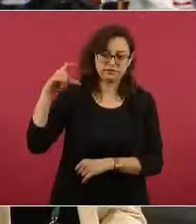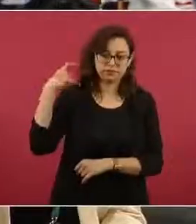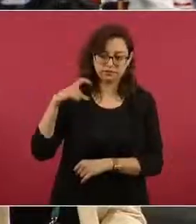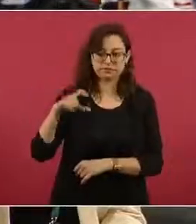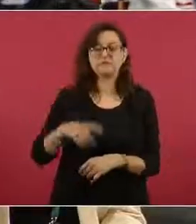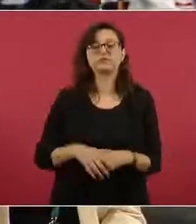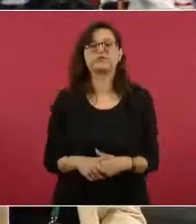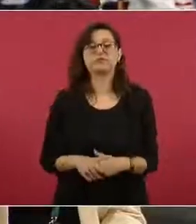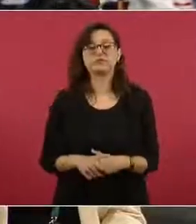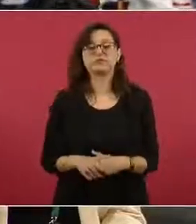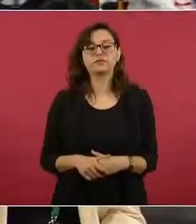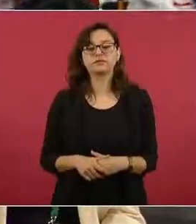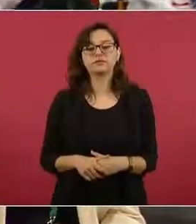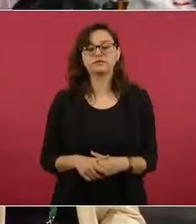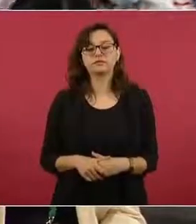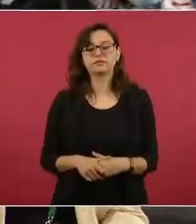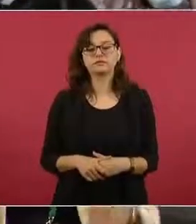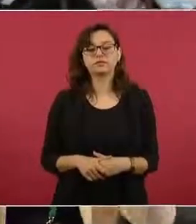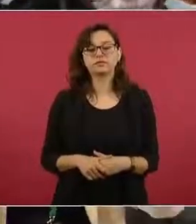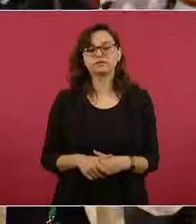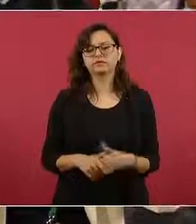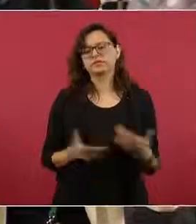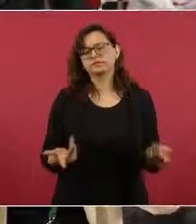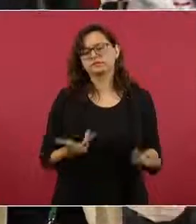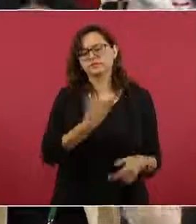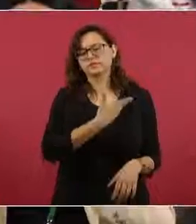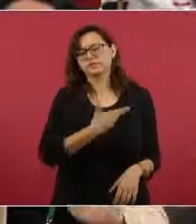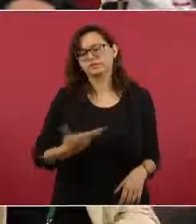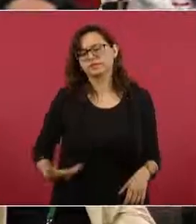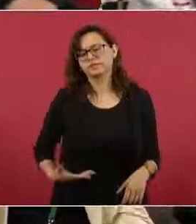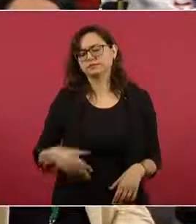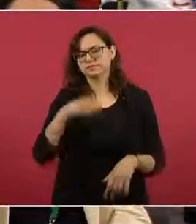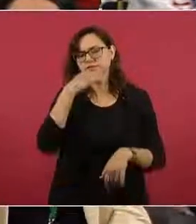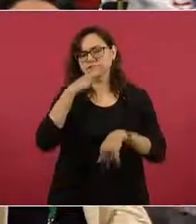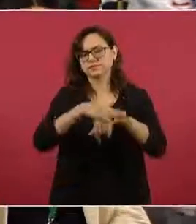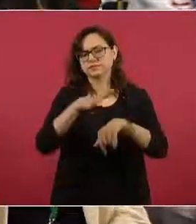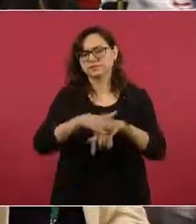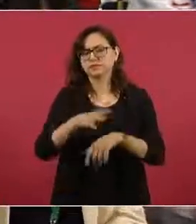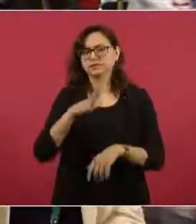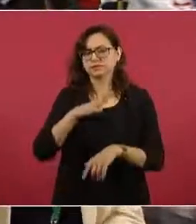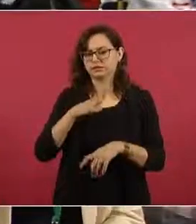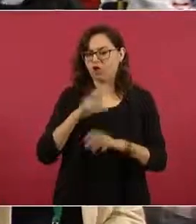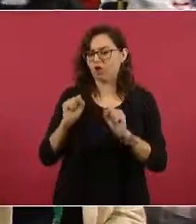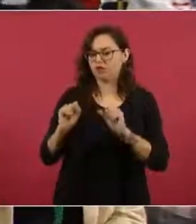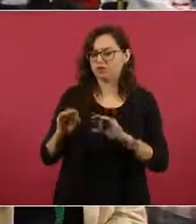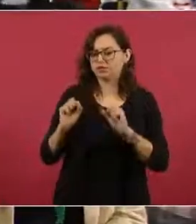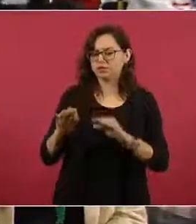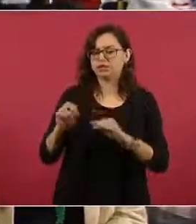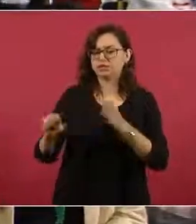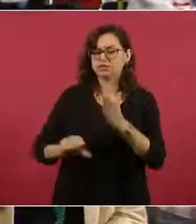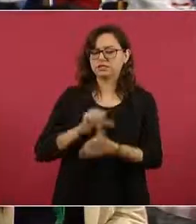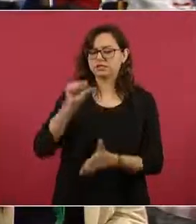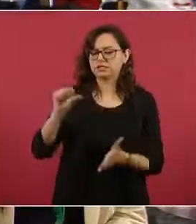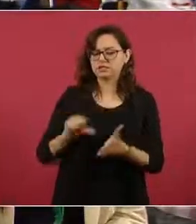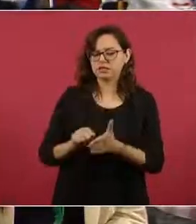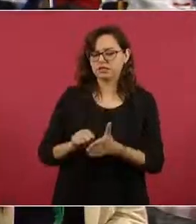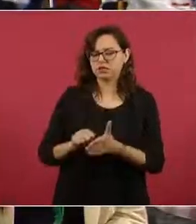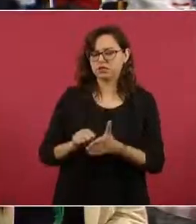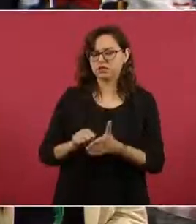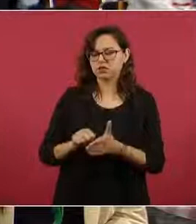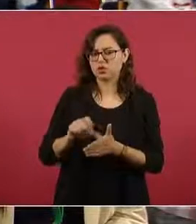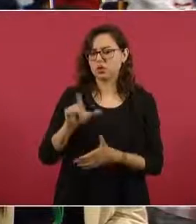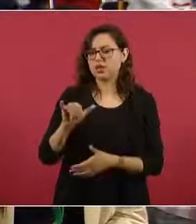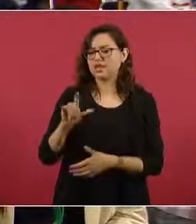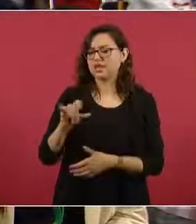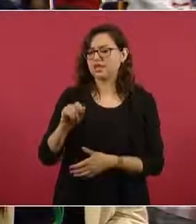.com. Señor presidente, existe un departamento denominado Centro de Liquidación Regional, que le llaman CLC, que